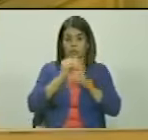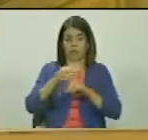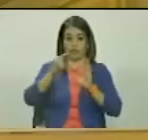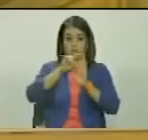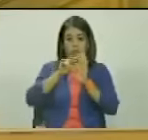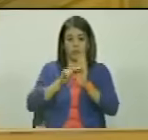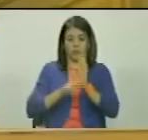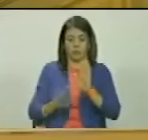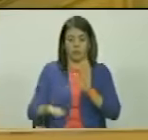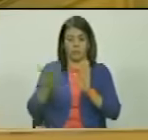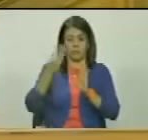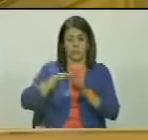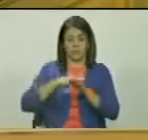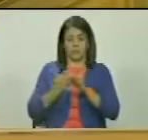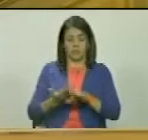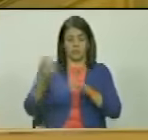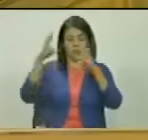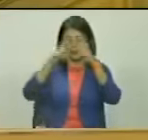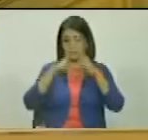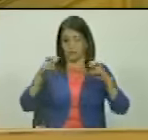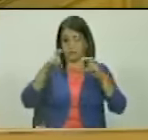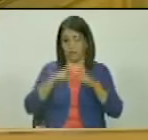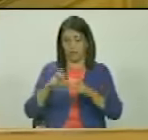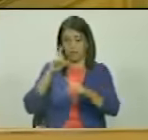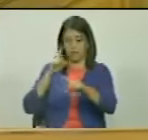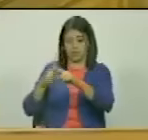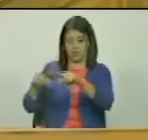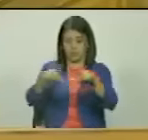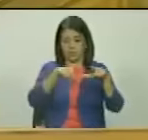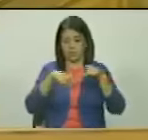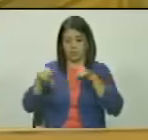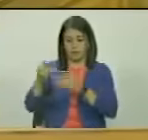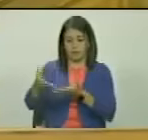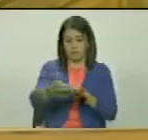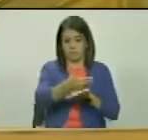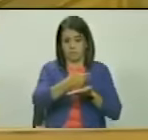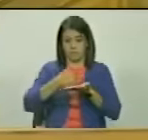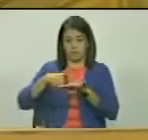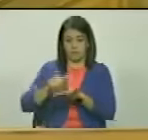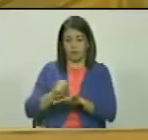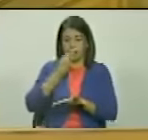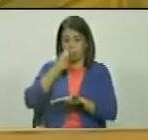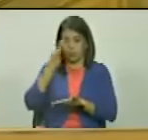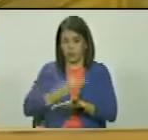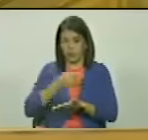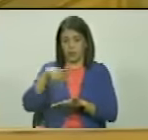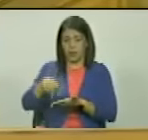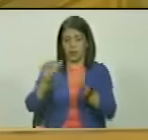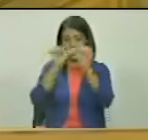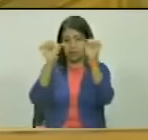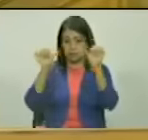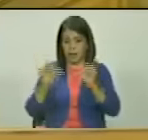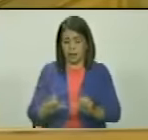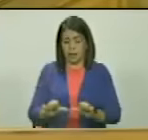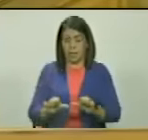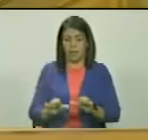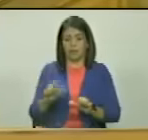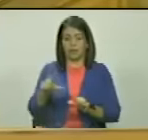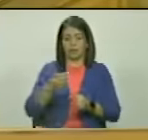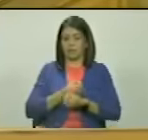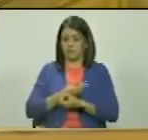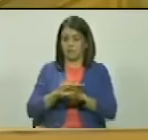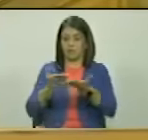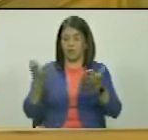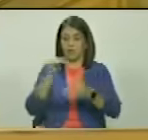las normas básicas para la exploración ubicación recopilación aseguramiento sistematización y